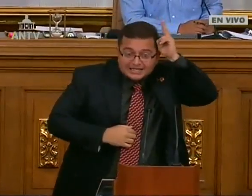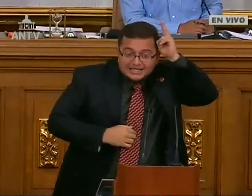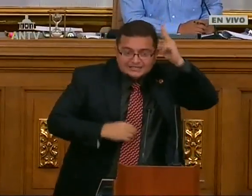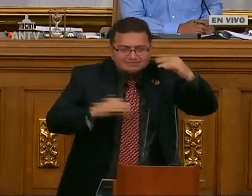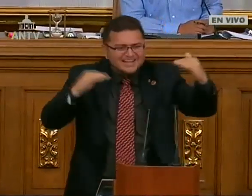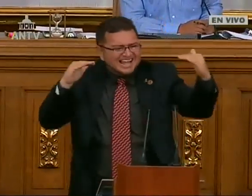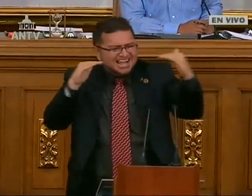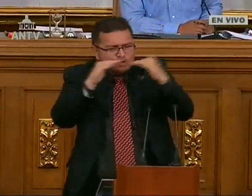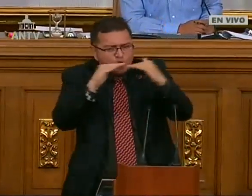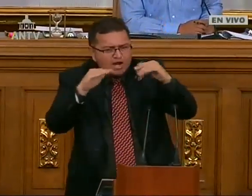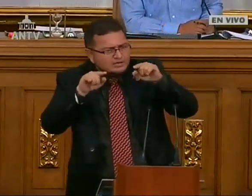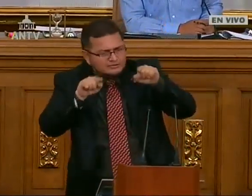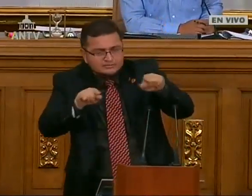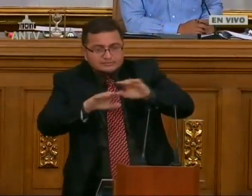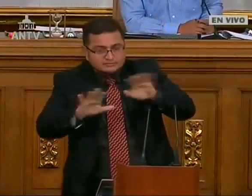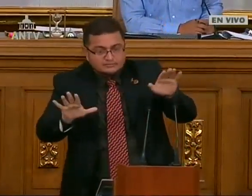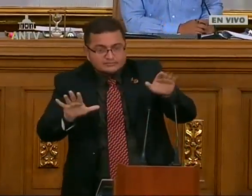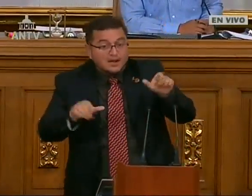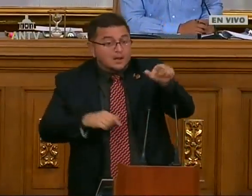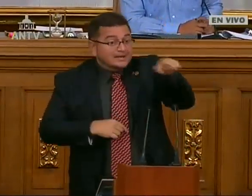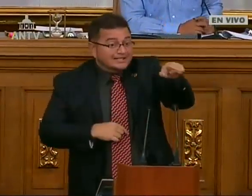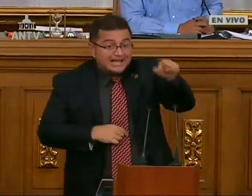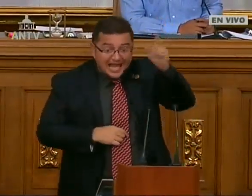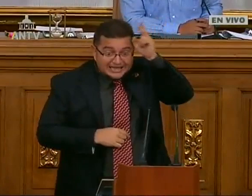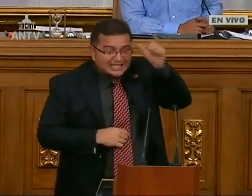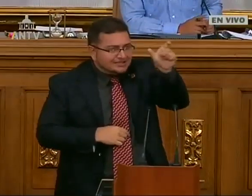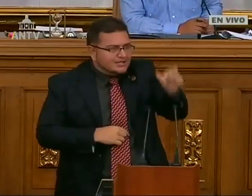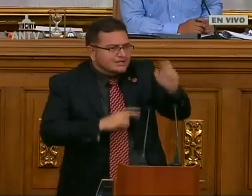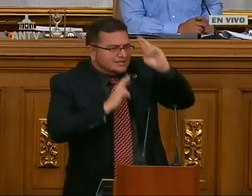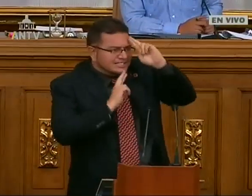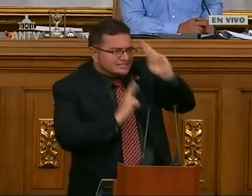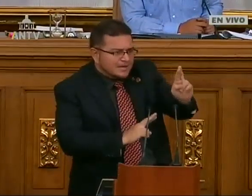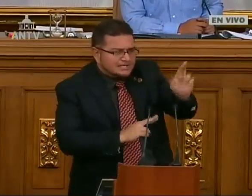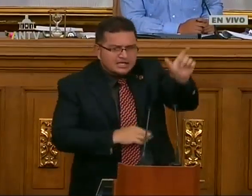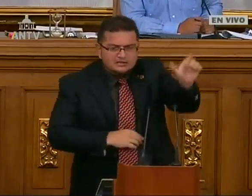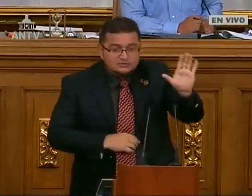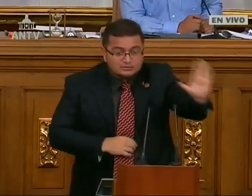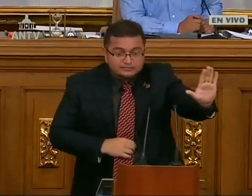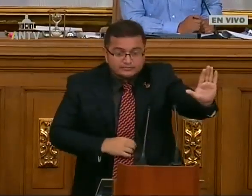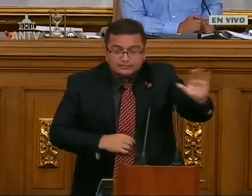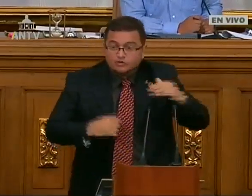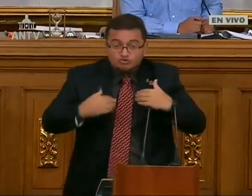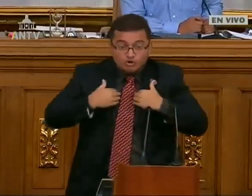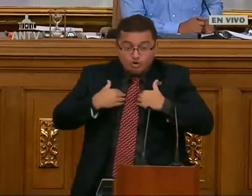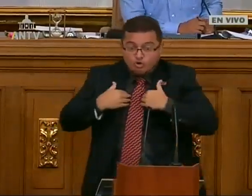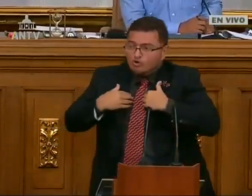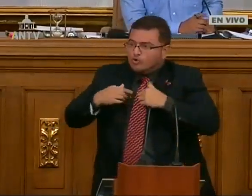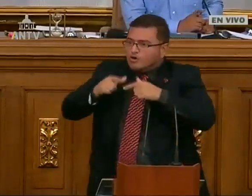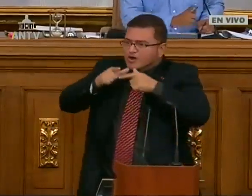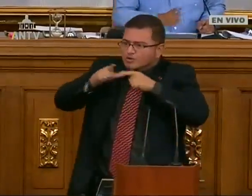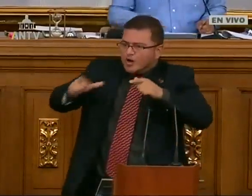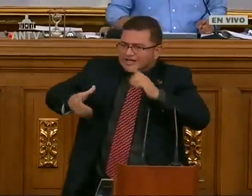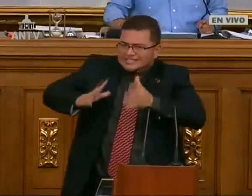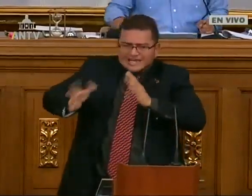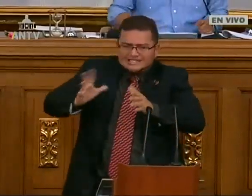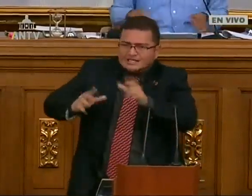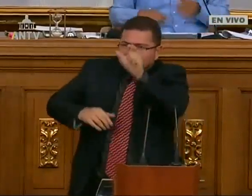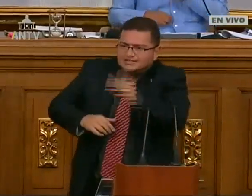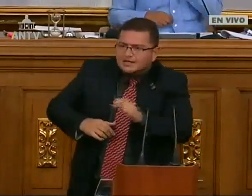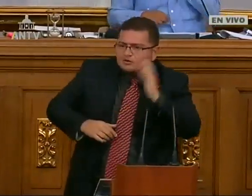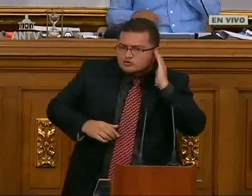Así Como Las Lenguas Indígenas Han Sido Reconocidas Como Lengua Oficial Y Existe Su Respeto Yo